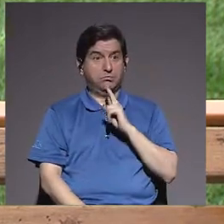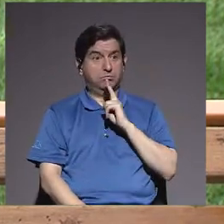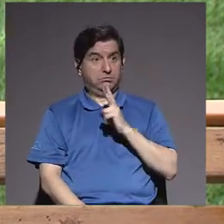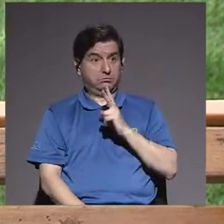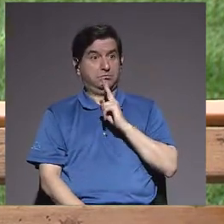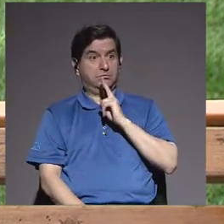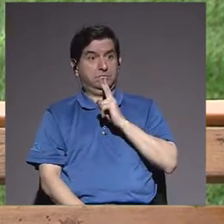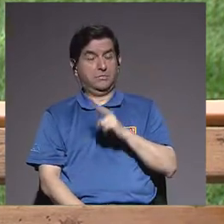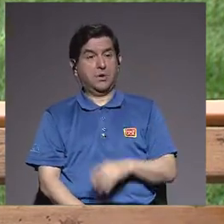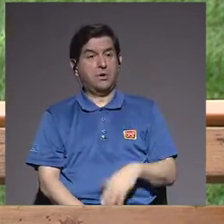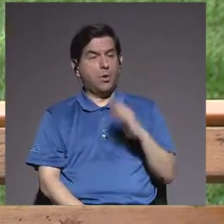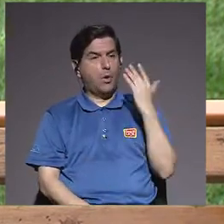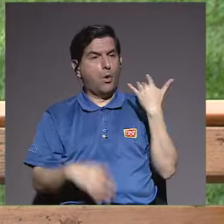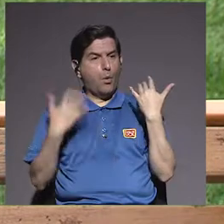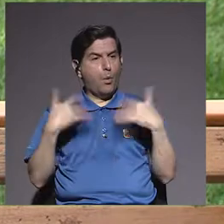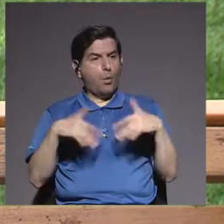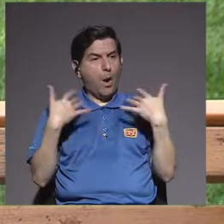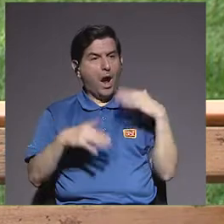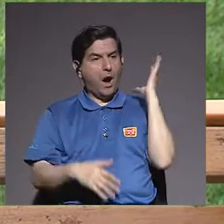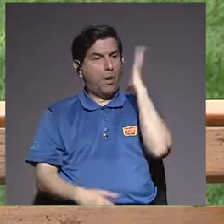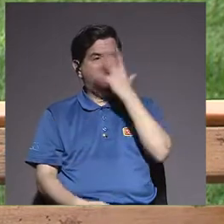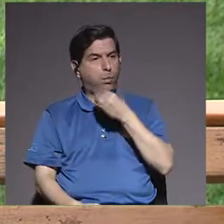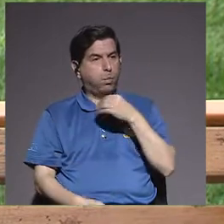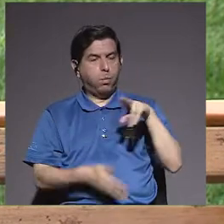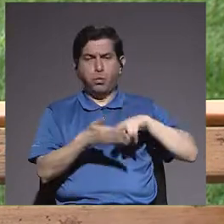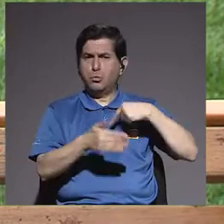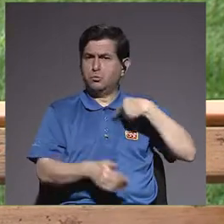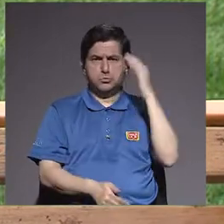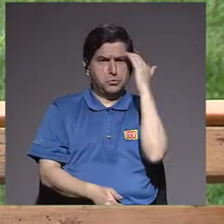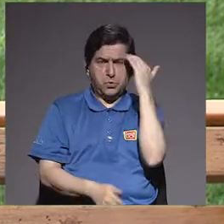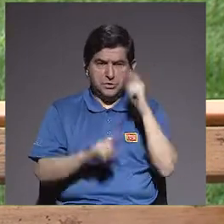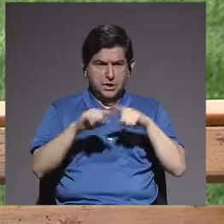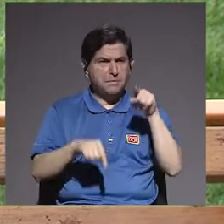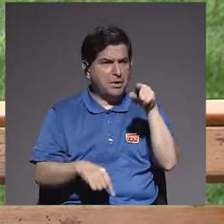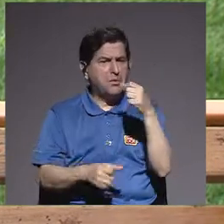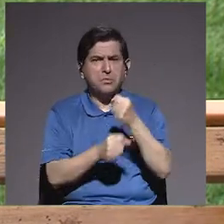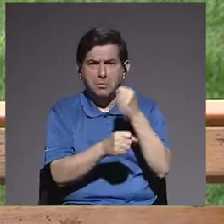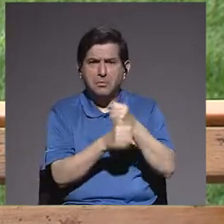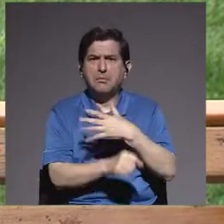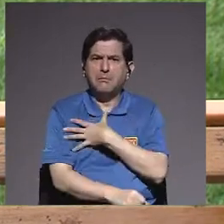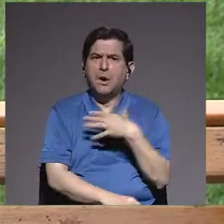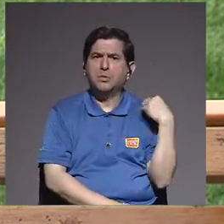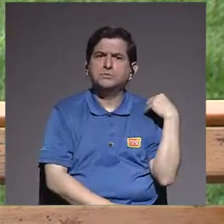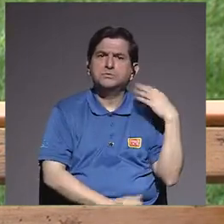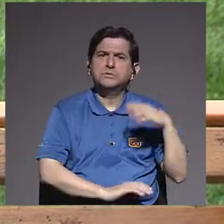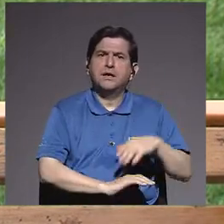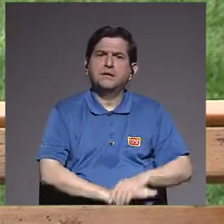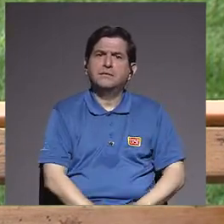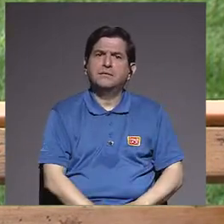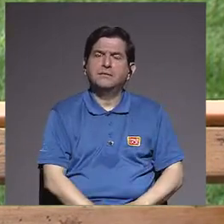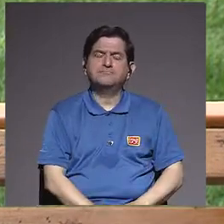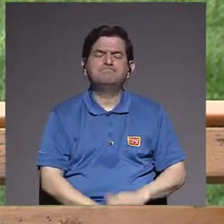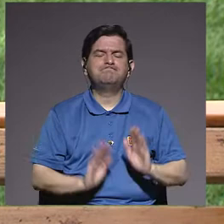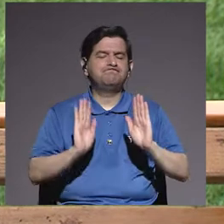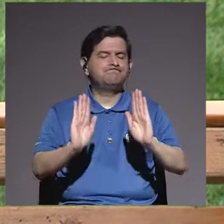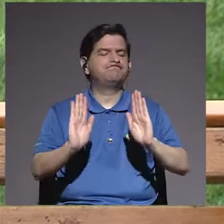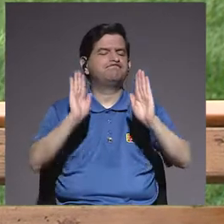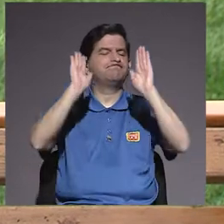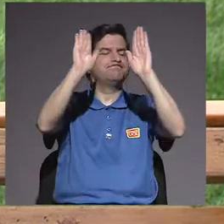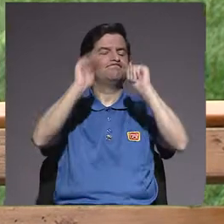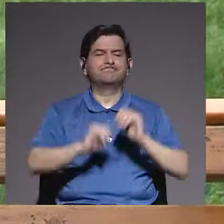verdad es que, qué lindas pinturas, sí. Yo no sé mucho de pintura, pero me gusta lo que hacen, sí. Bueno, genial.